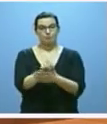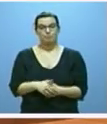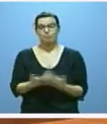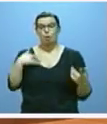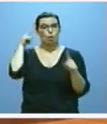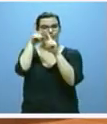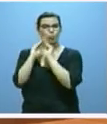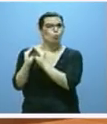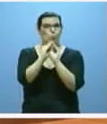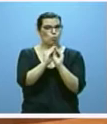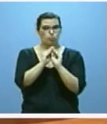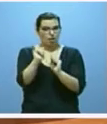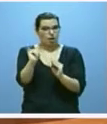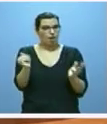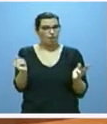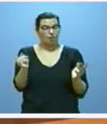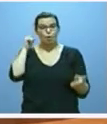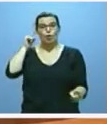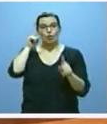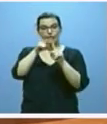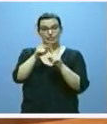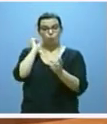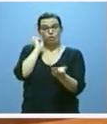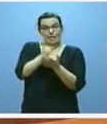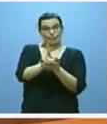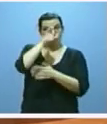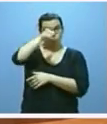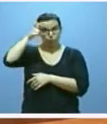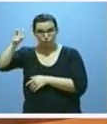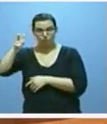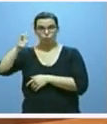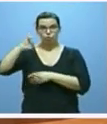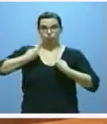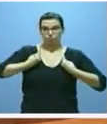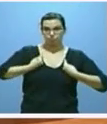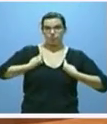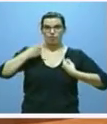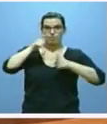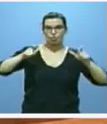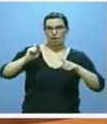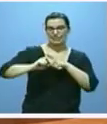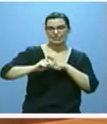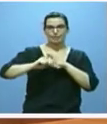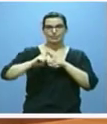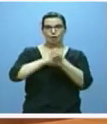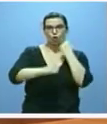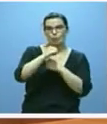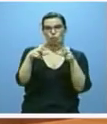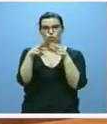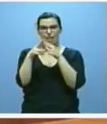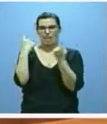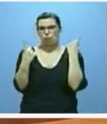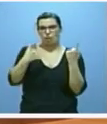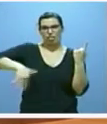un objetivo común, hacer frente a los desafíos demográficos, económicos y sociales de las zonas más desfavorecidas de la